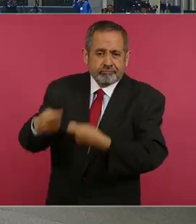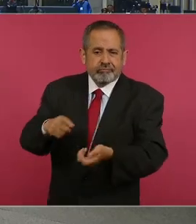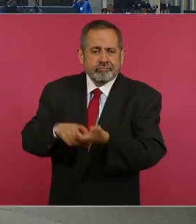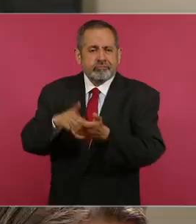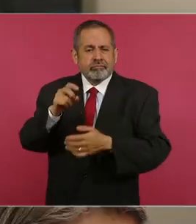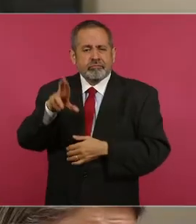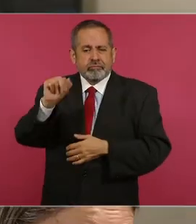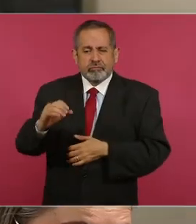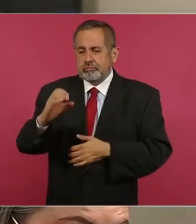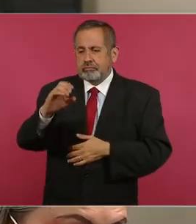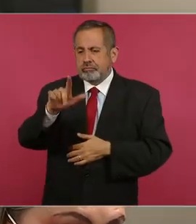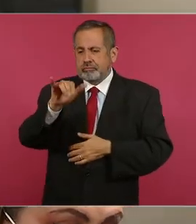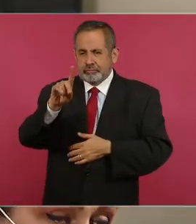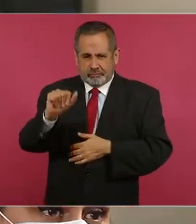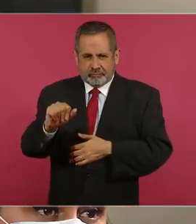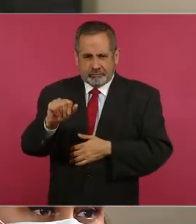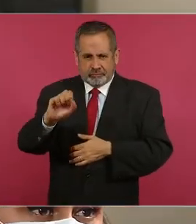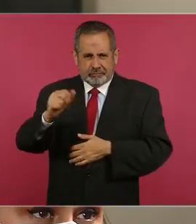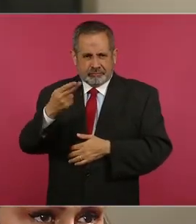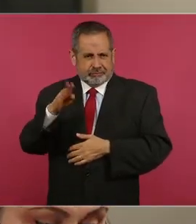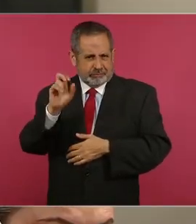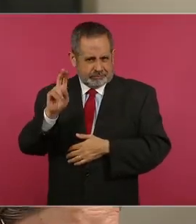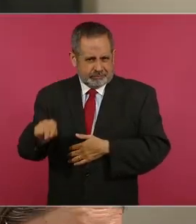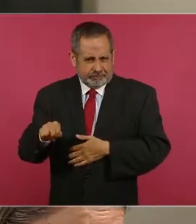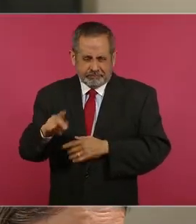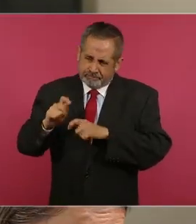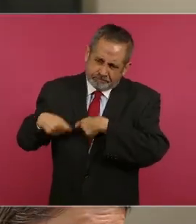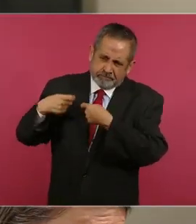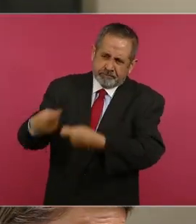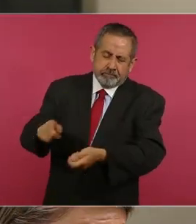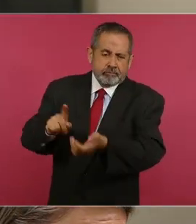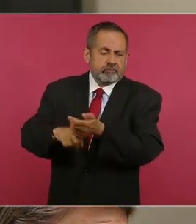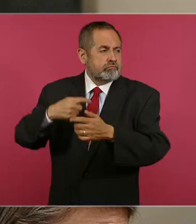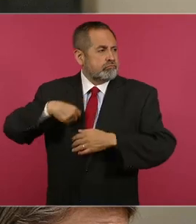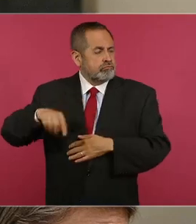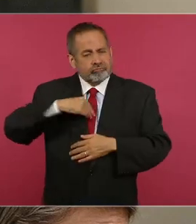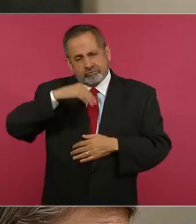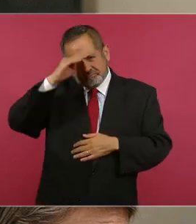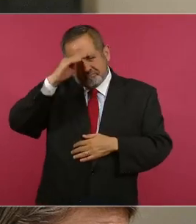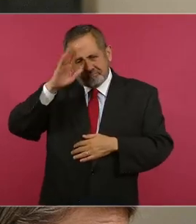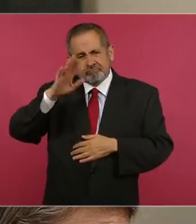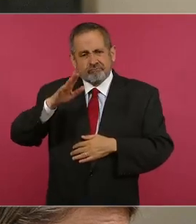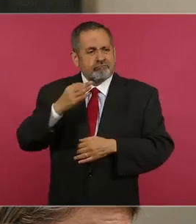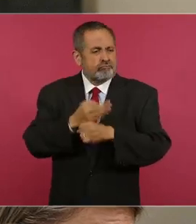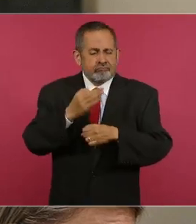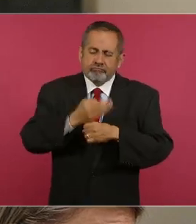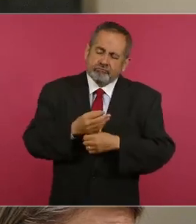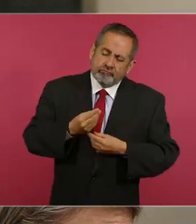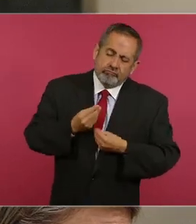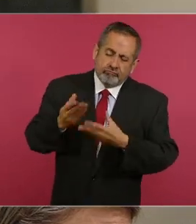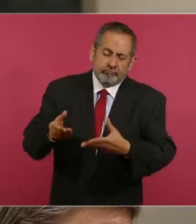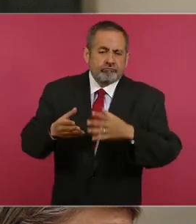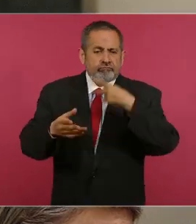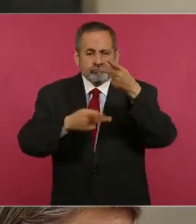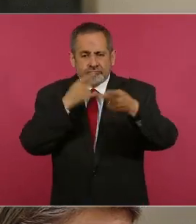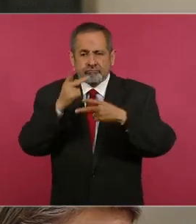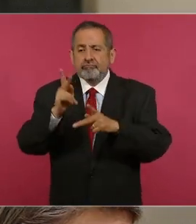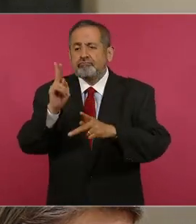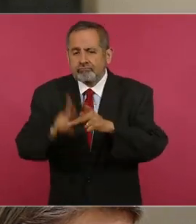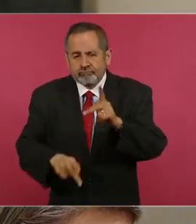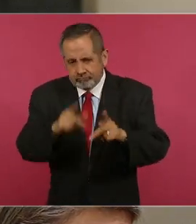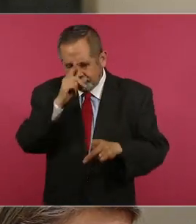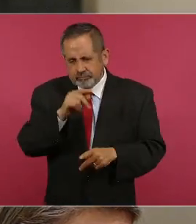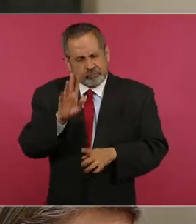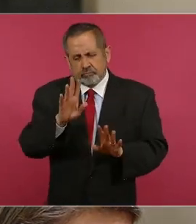Claudia Sheinbaum? Confiamos en que los compromisos expresados en este espacio no quedarán pendientes, pero falta un